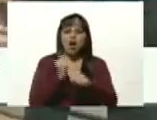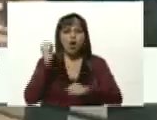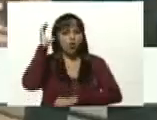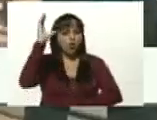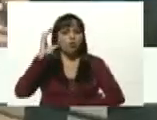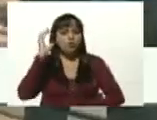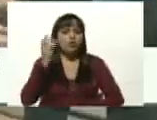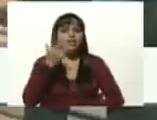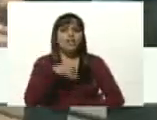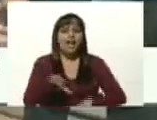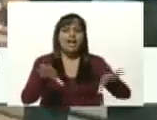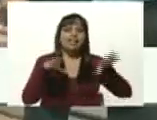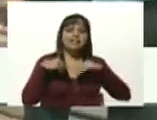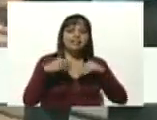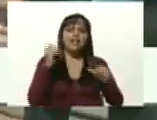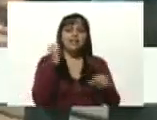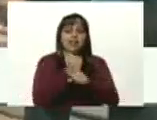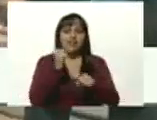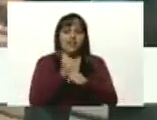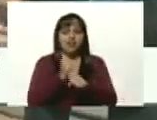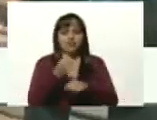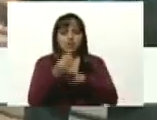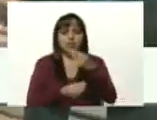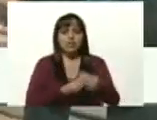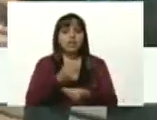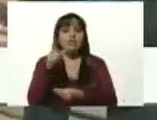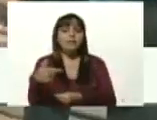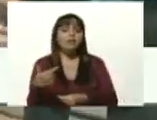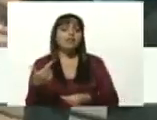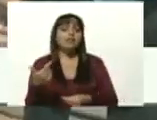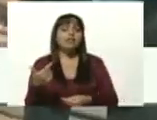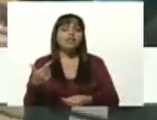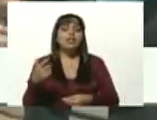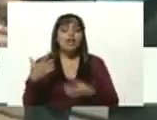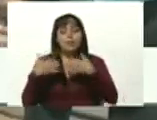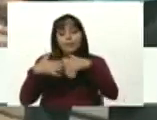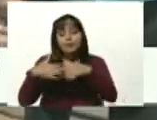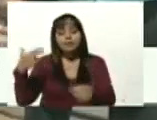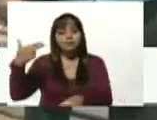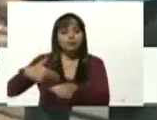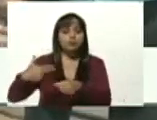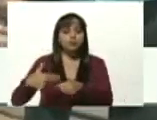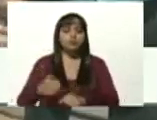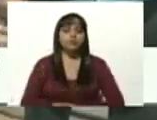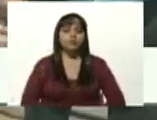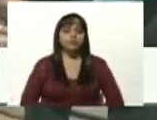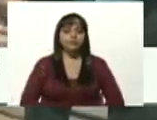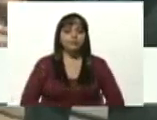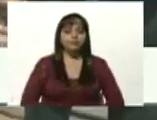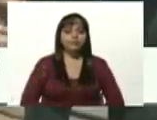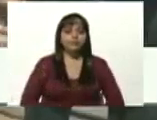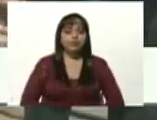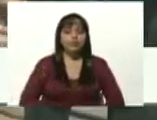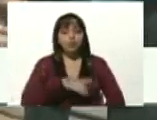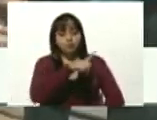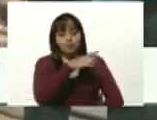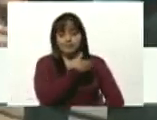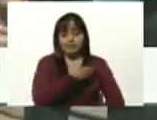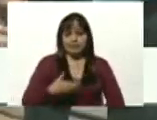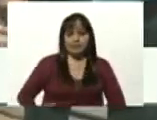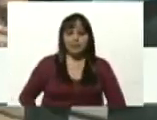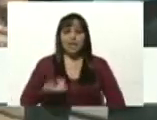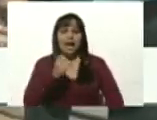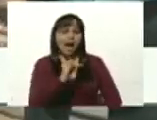solamente en la industria de Guayana, sino también en la industria petrolera. Por eso, hermano comandante, tiene usted en los trabajadores su